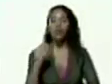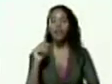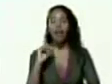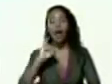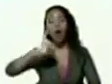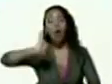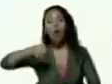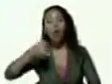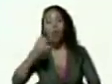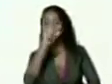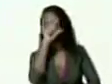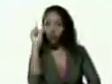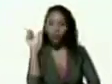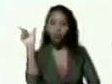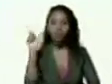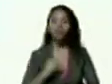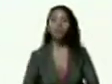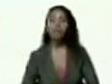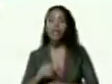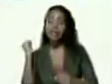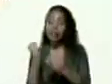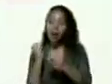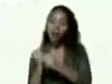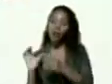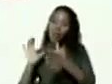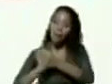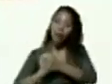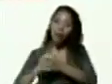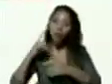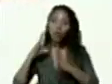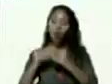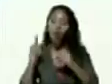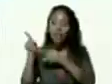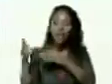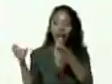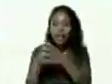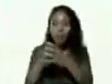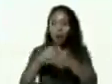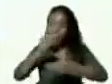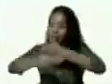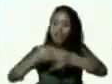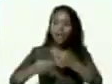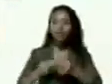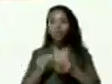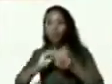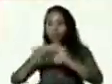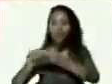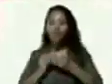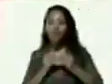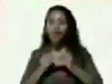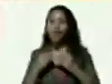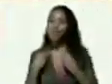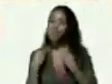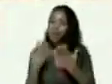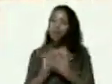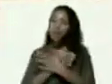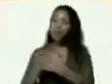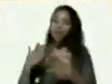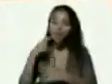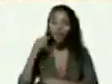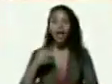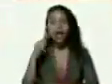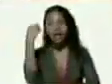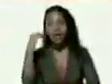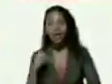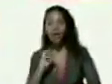venimos trabajando de la mano con todo ese equipo conformando la raz garantizando que a nivel de VH